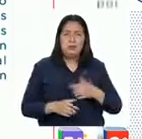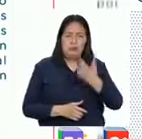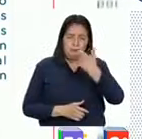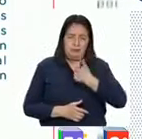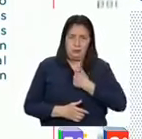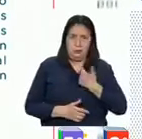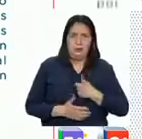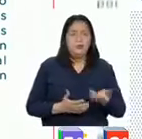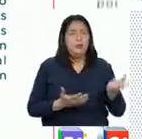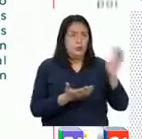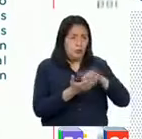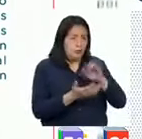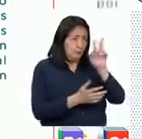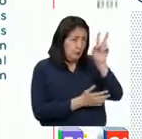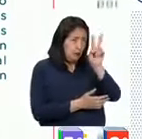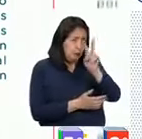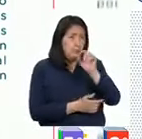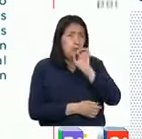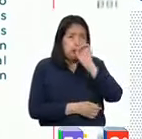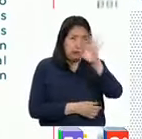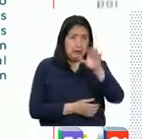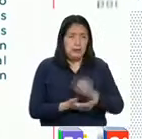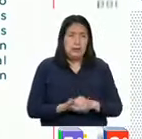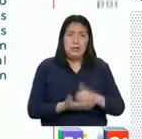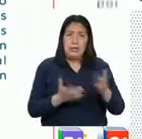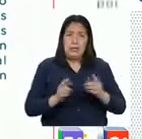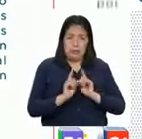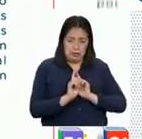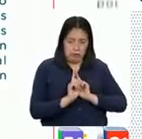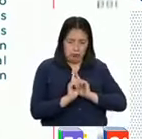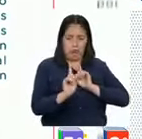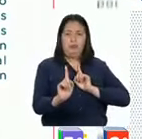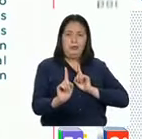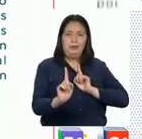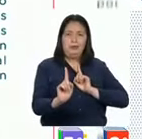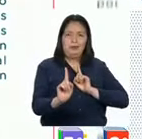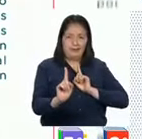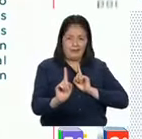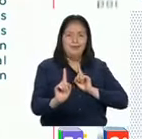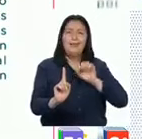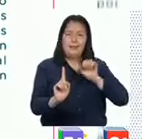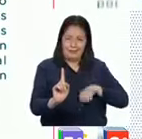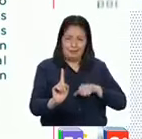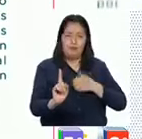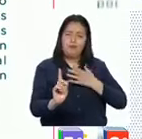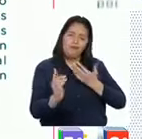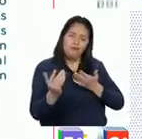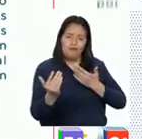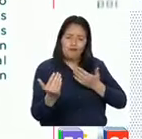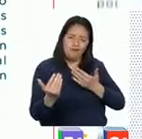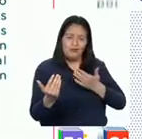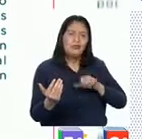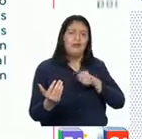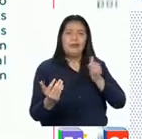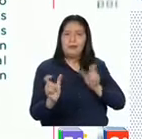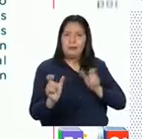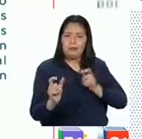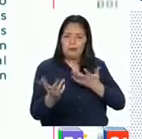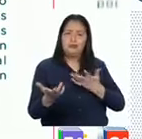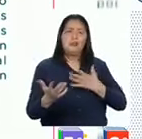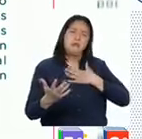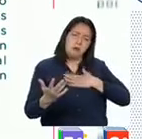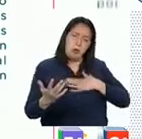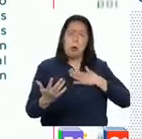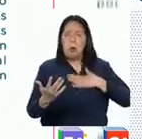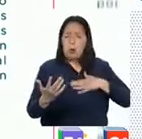volvemos al texto y leemos donde dice, es la distancia física que les permite interactuar con los demás de manera